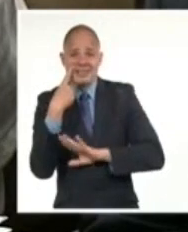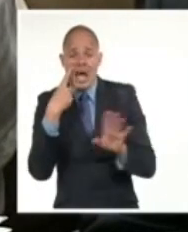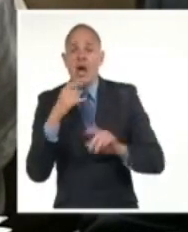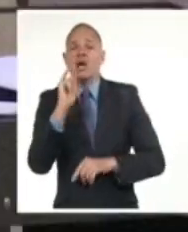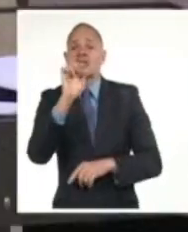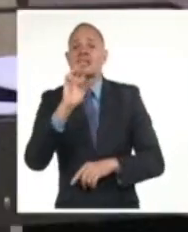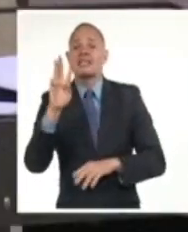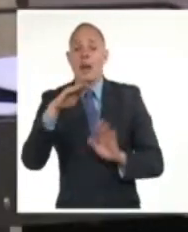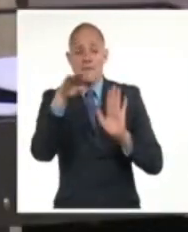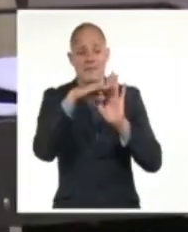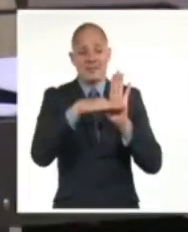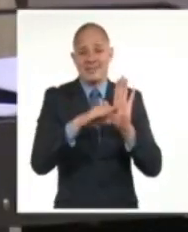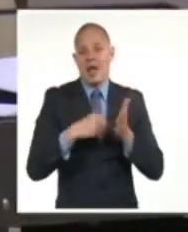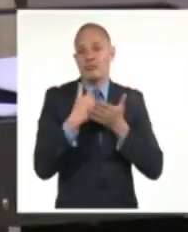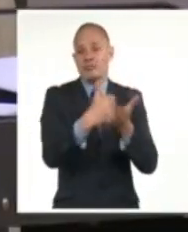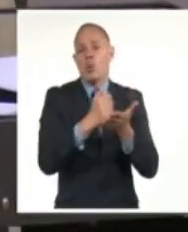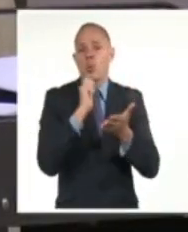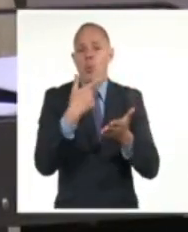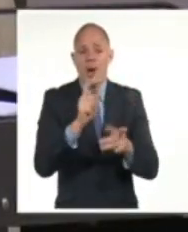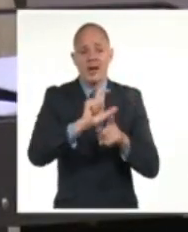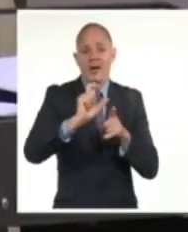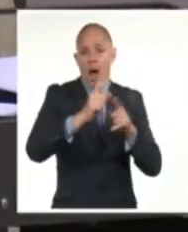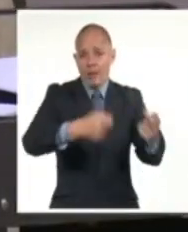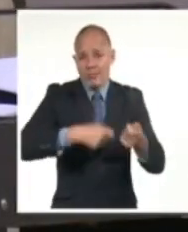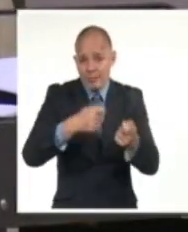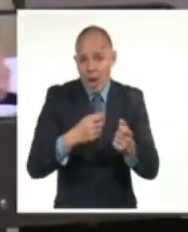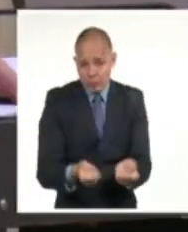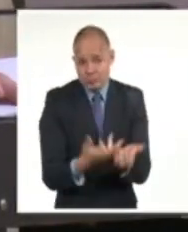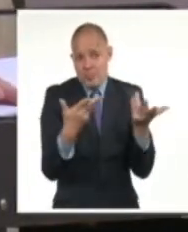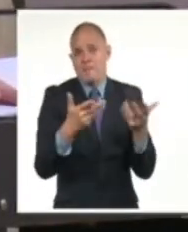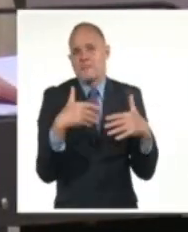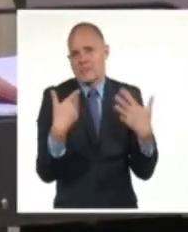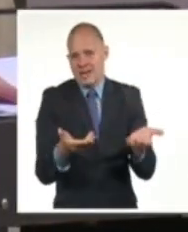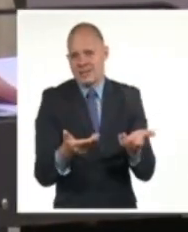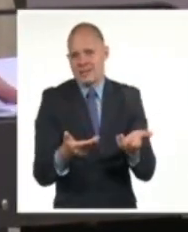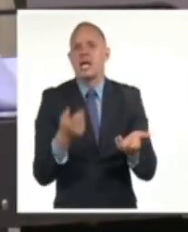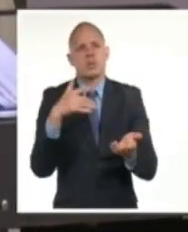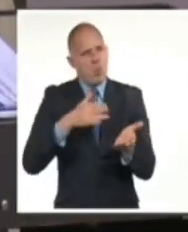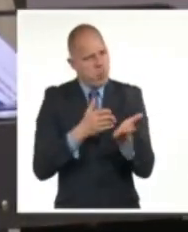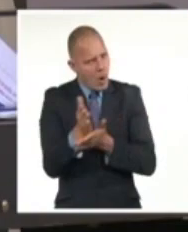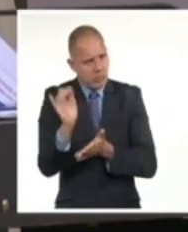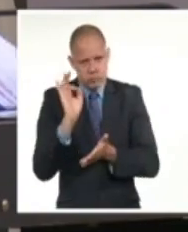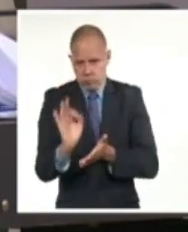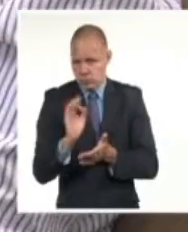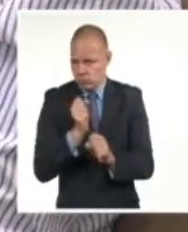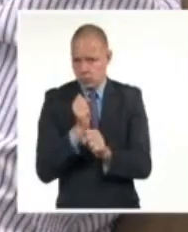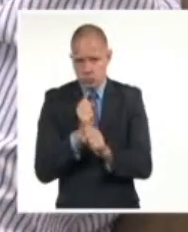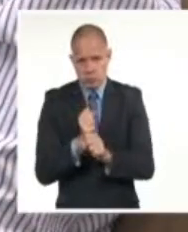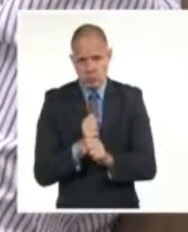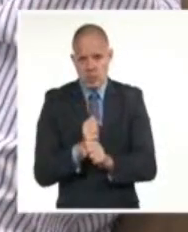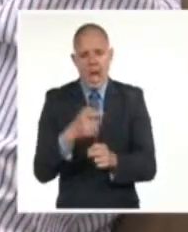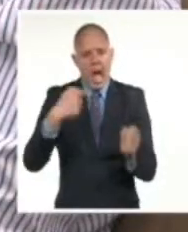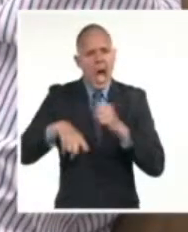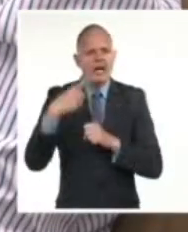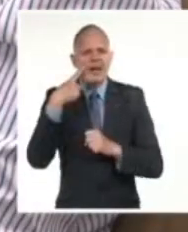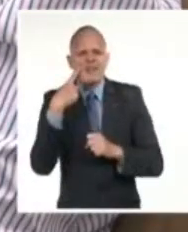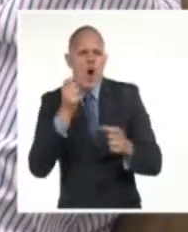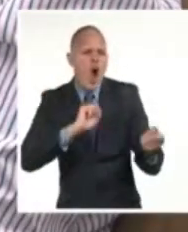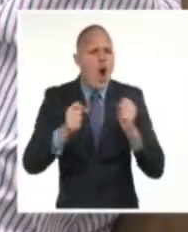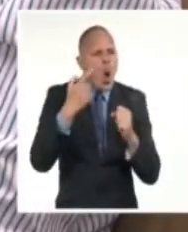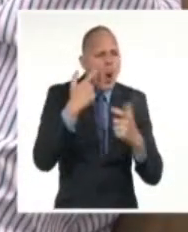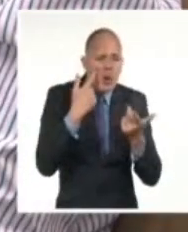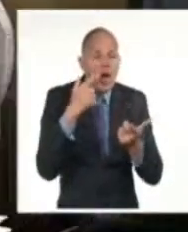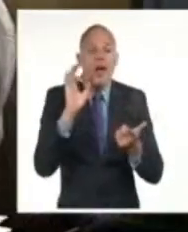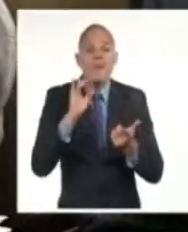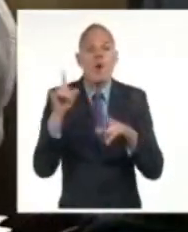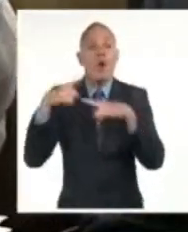medidas para el incremento de la producción agropecuaria. Seguimos con el trabajo de las medidas. Seguimos también con el acercamiento a la ciencia, a